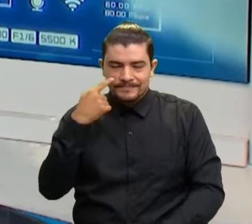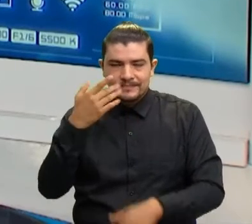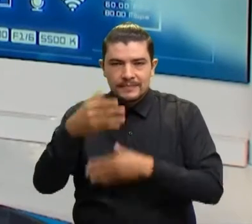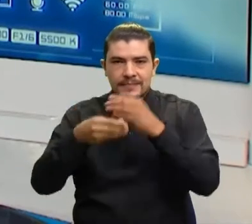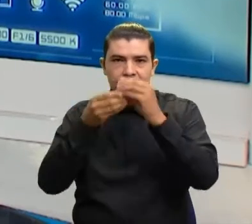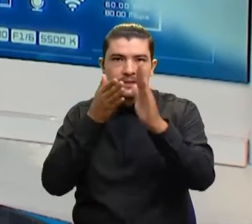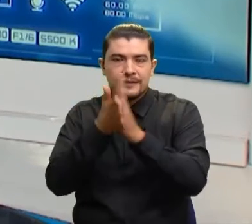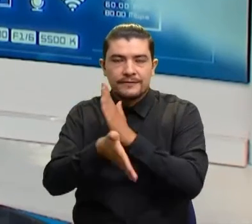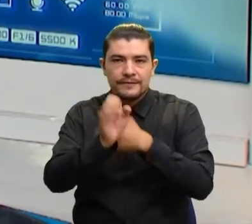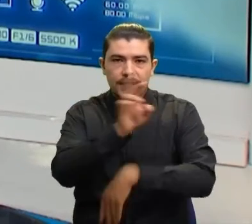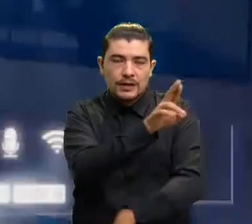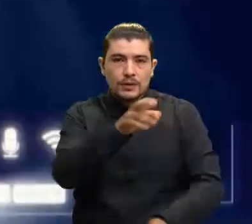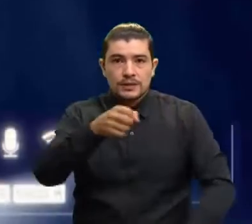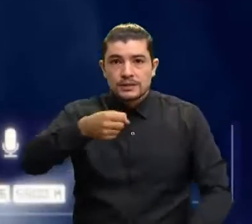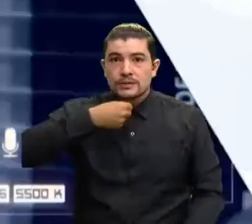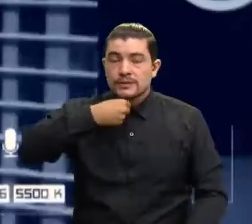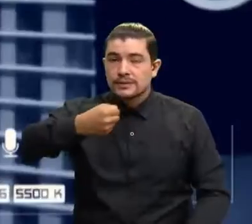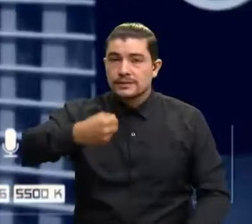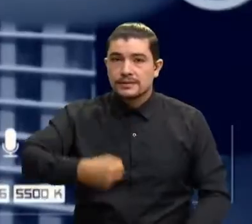Oriente Noticias.